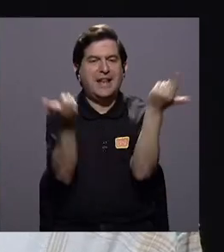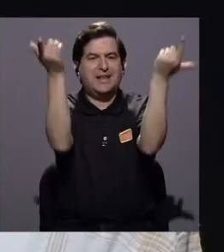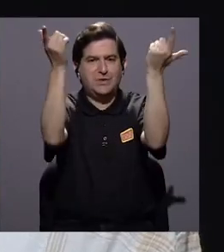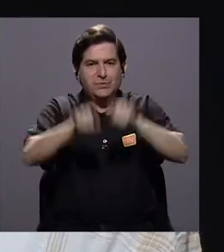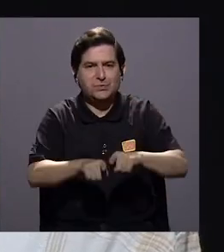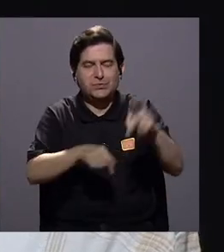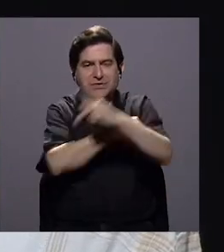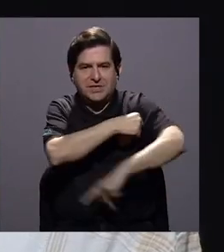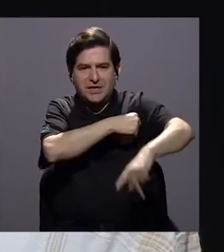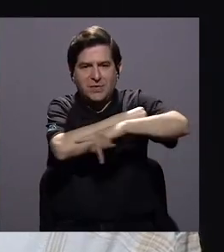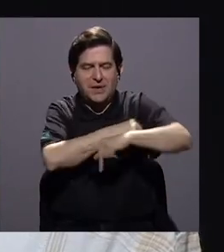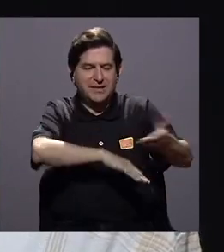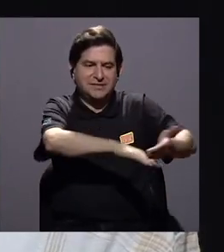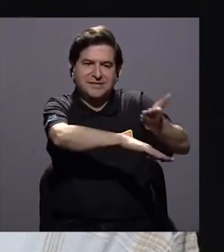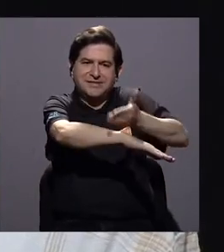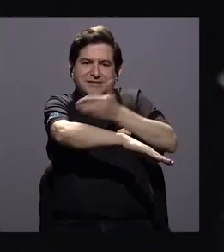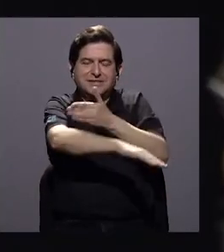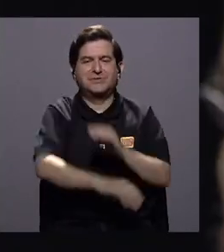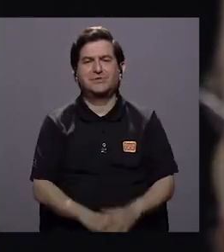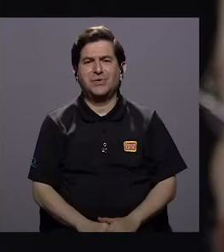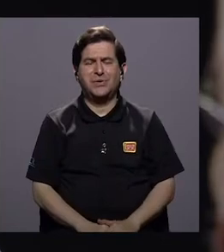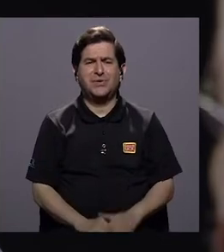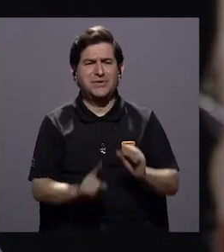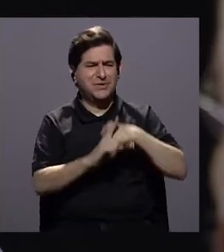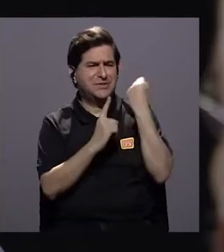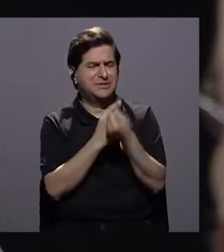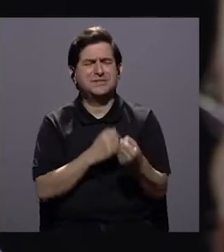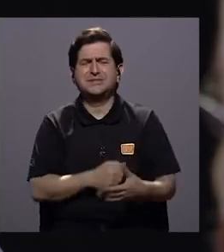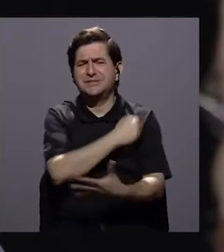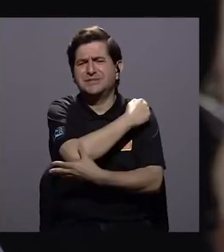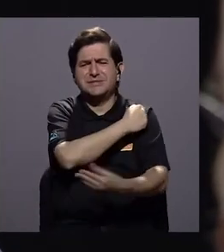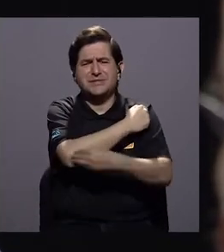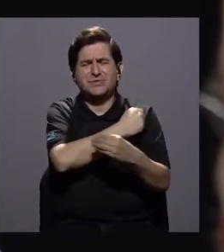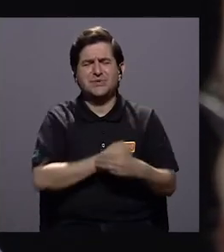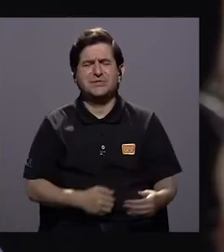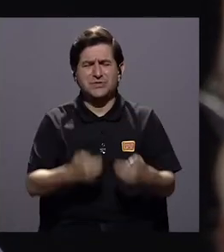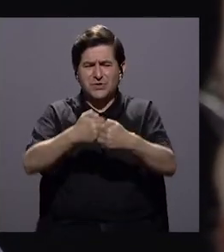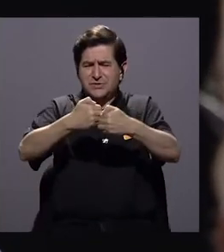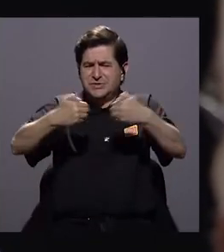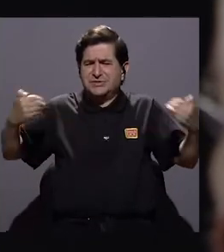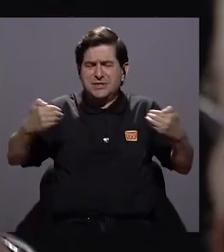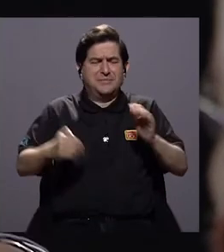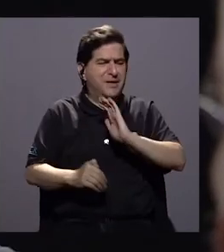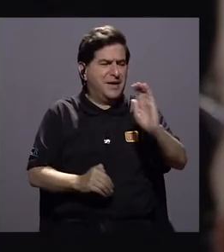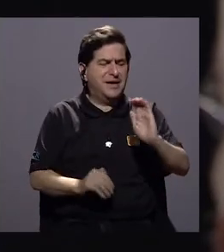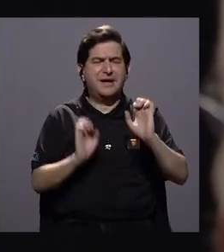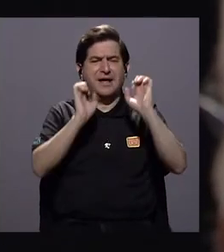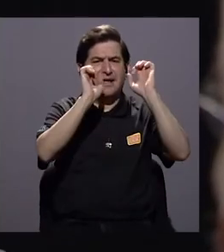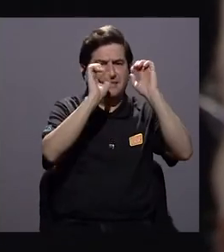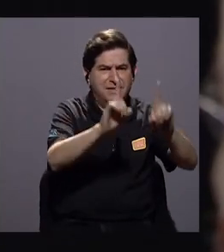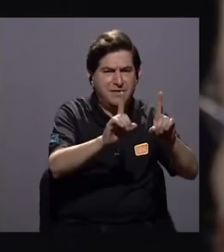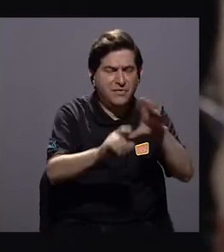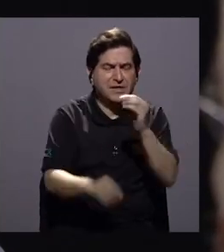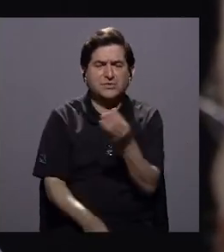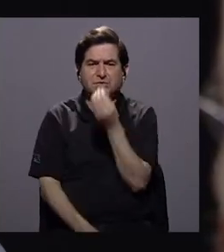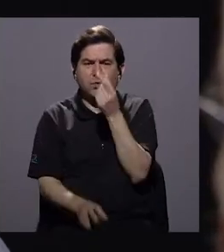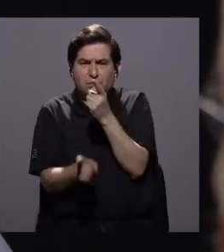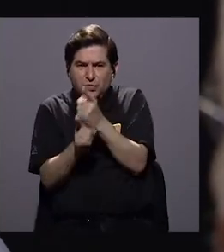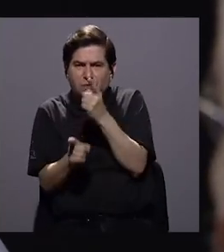un contenido de que algo está pasando, de que este país tiene que mejorar. La condición de pobreza aleja a los niños de posibilidades de educación y